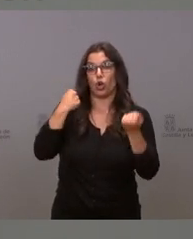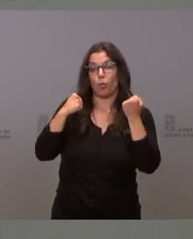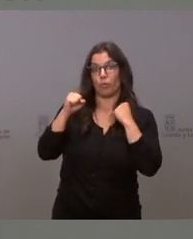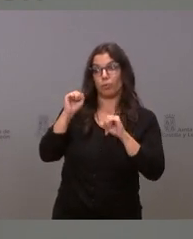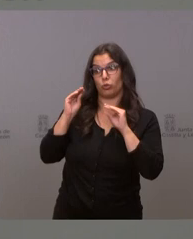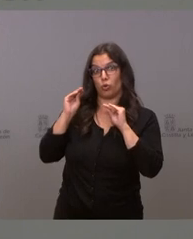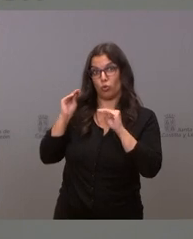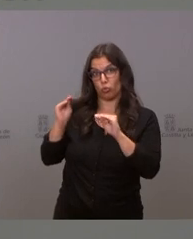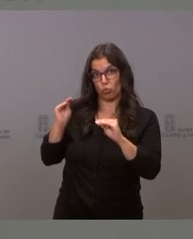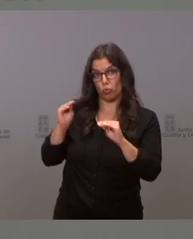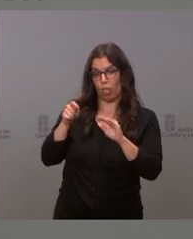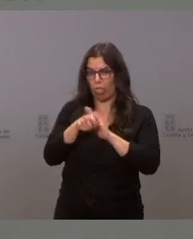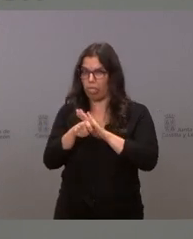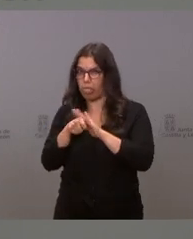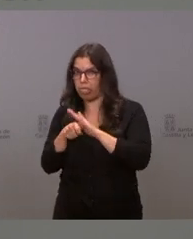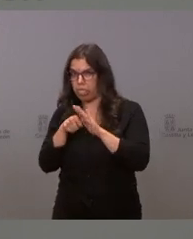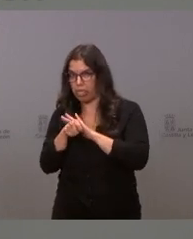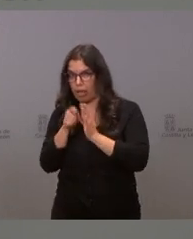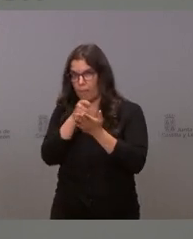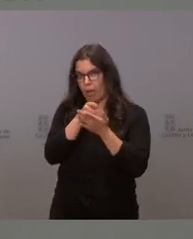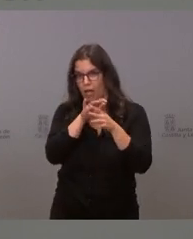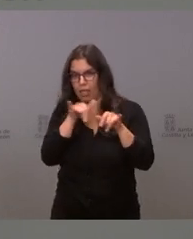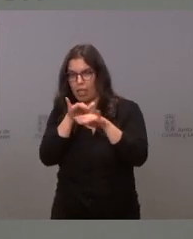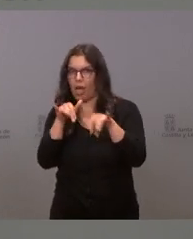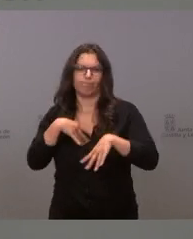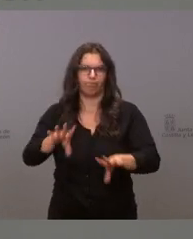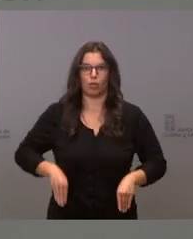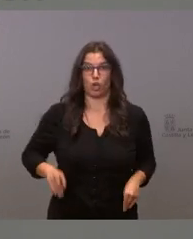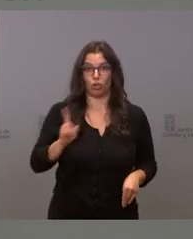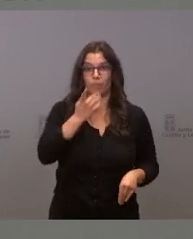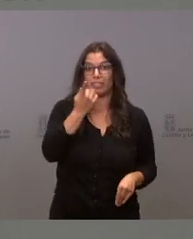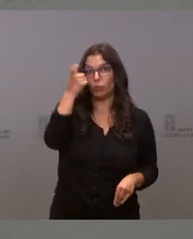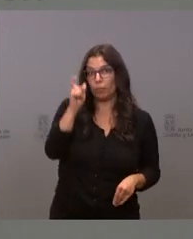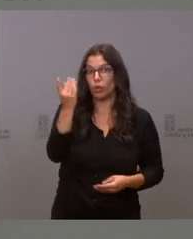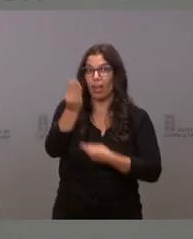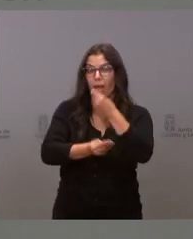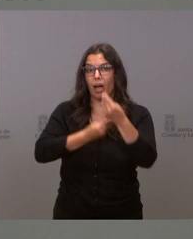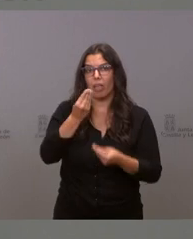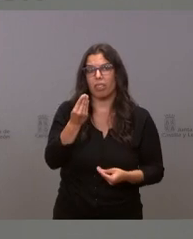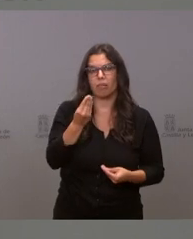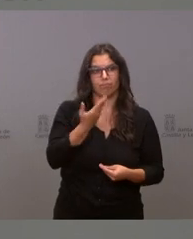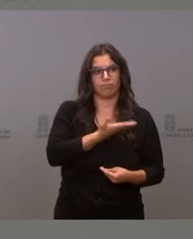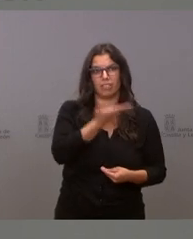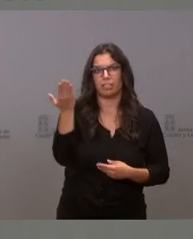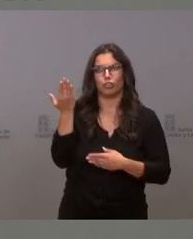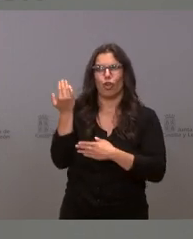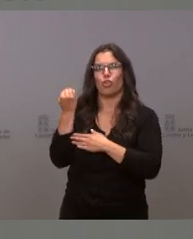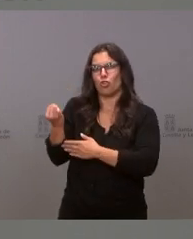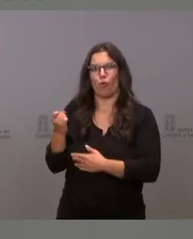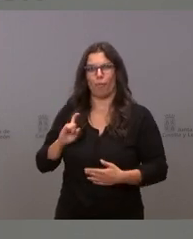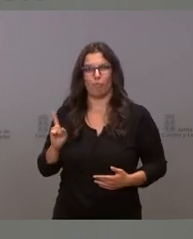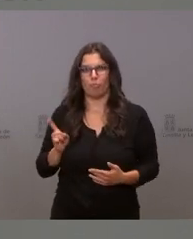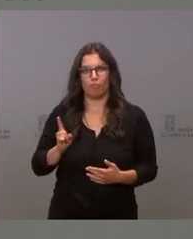es aceptable y que quien tiene este tipo de comportamientos no cuenta con la aprobación